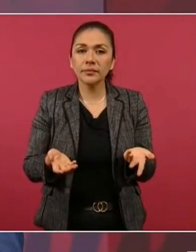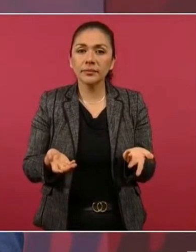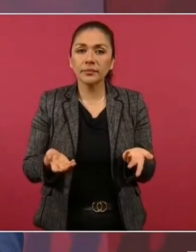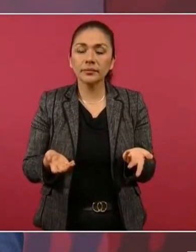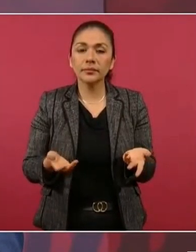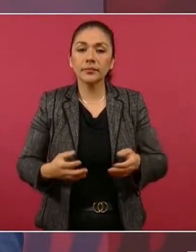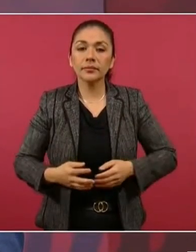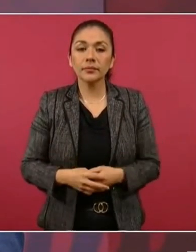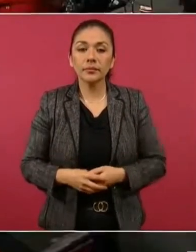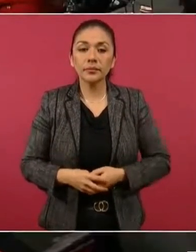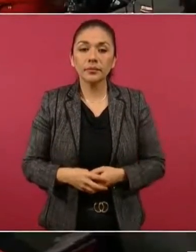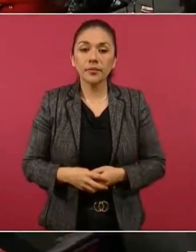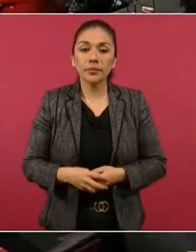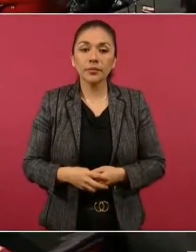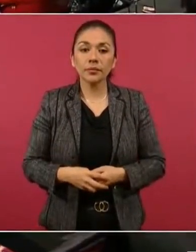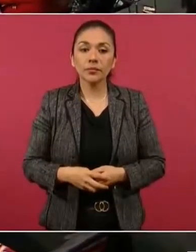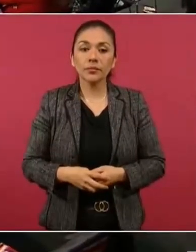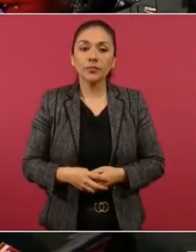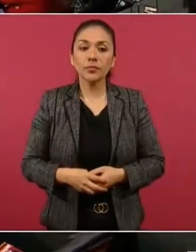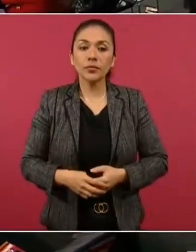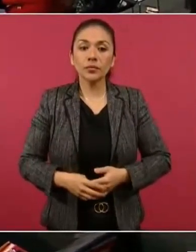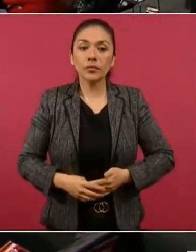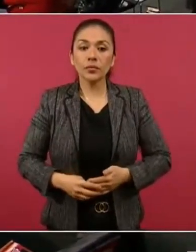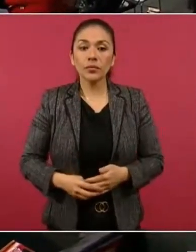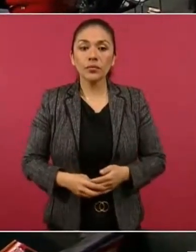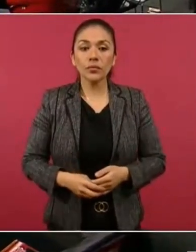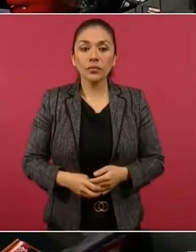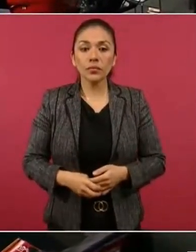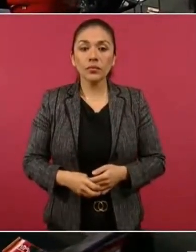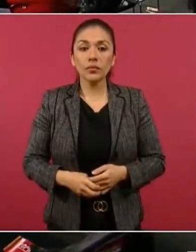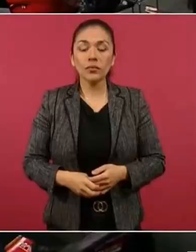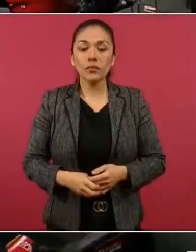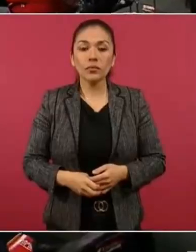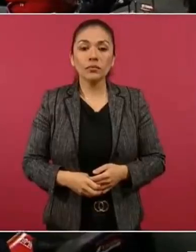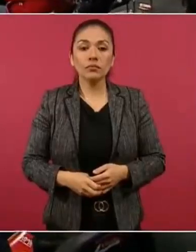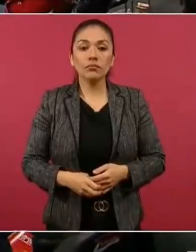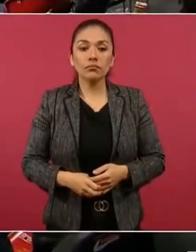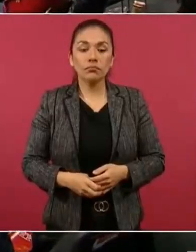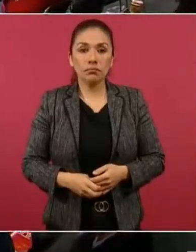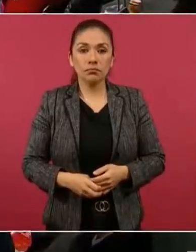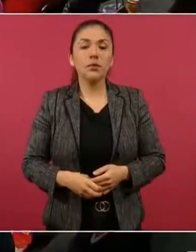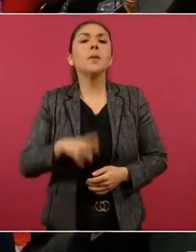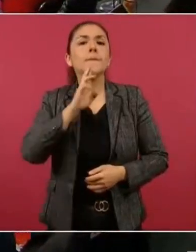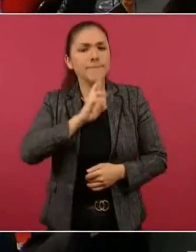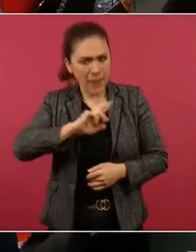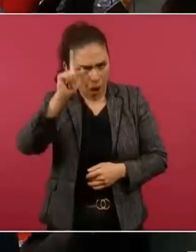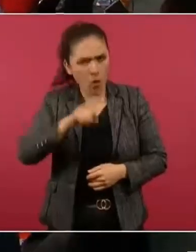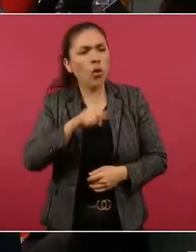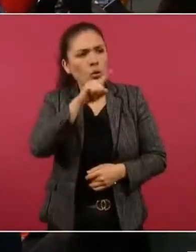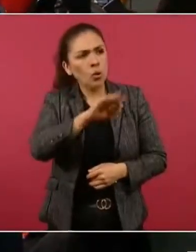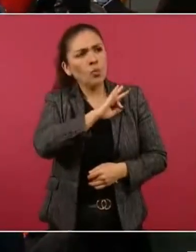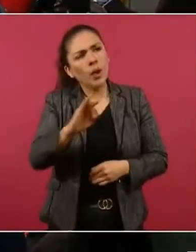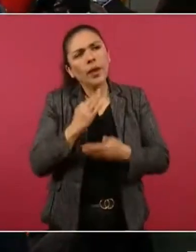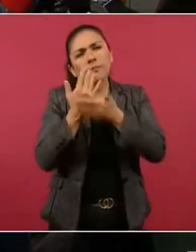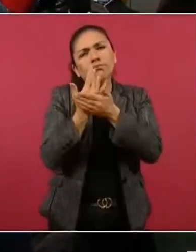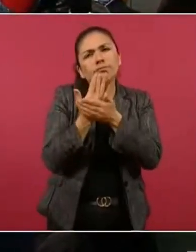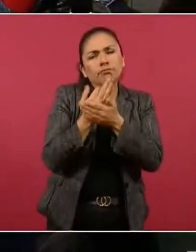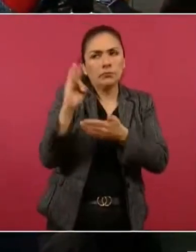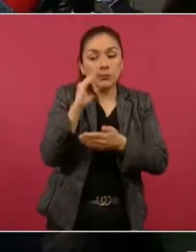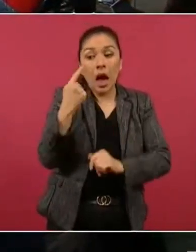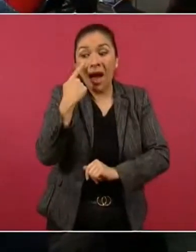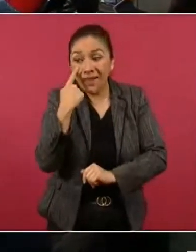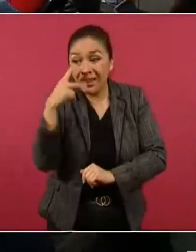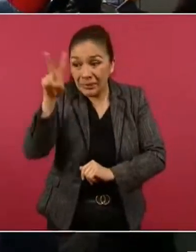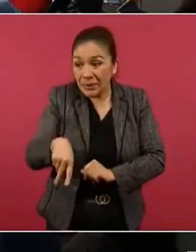¿Por qué lo hiciste? ¿Por te esperaste y si hacía falta un avión,